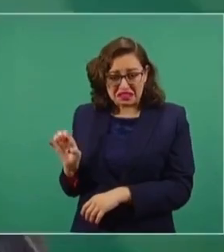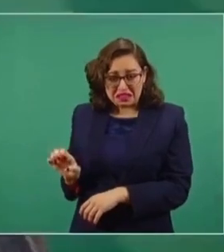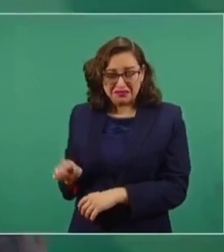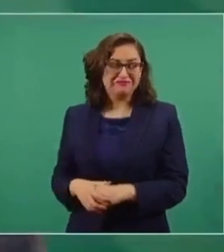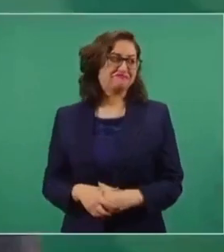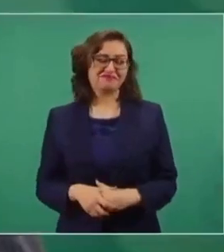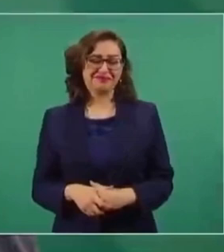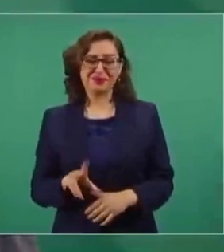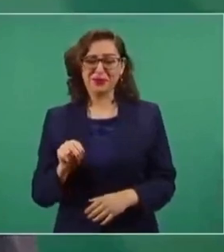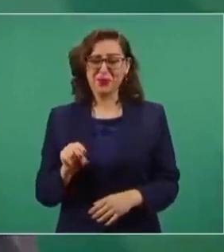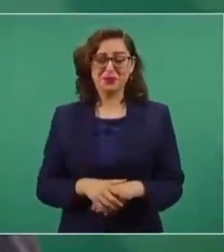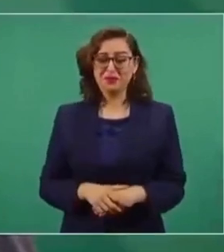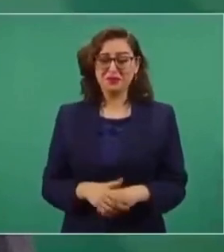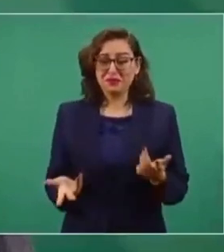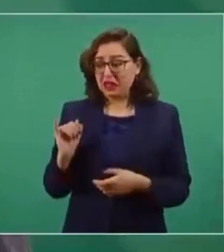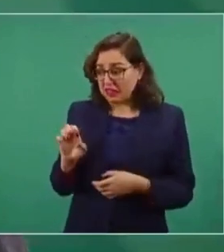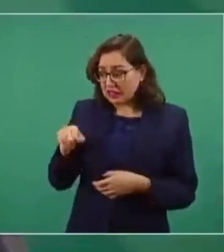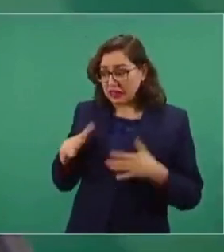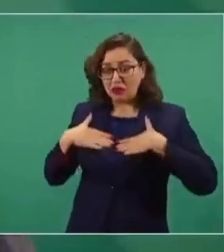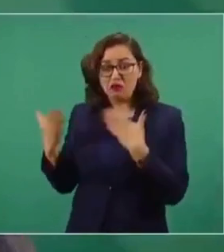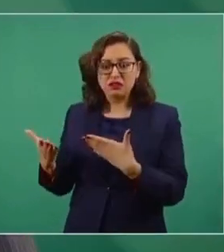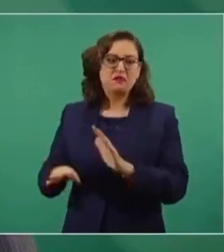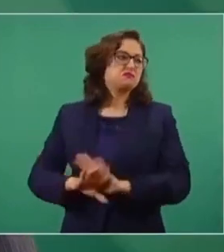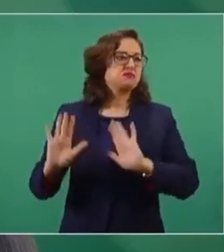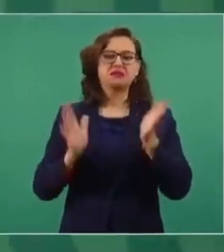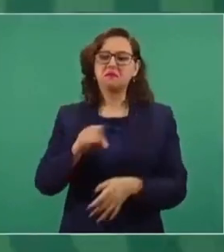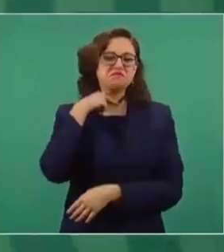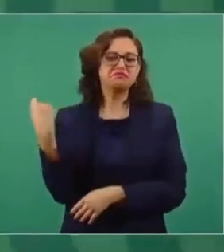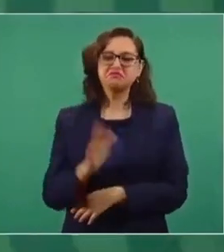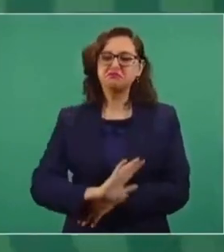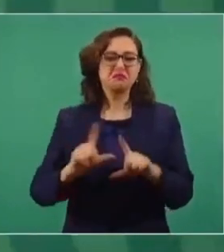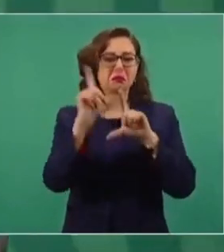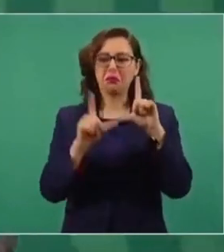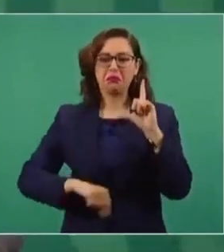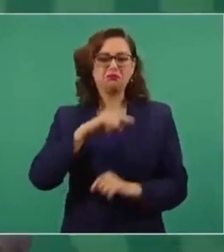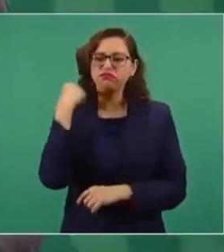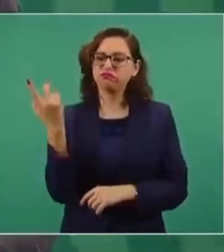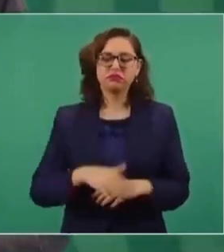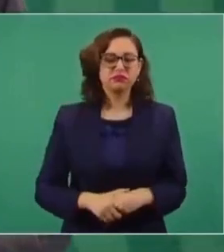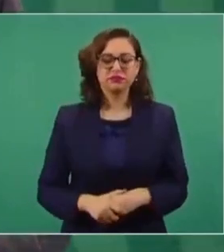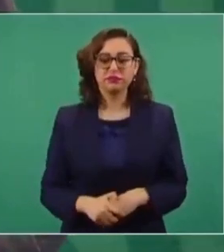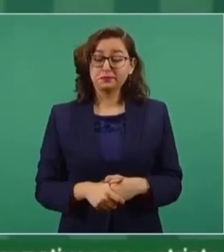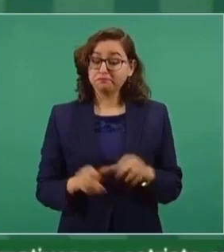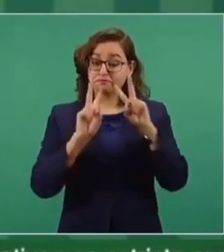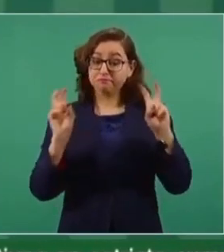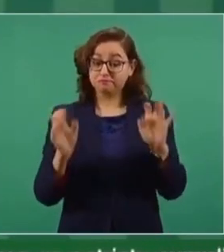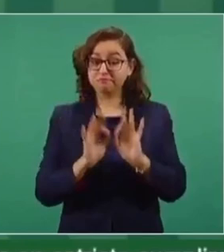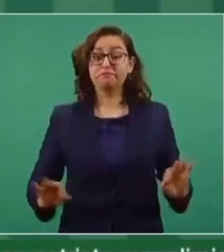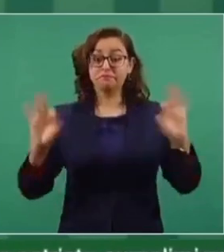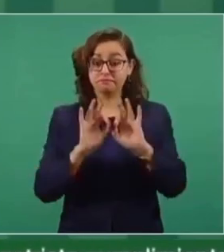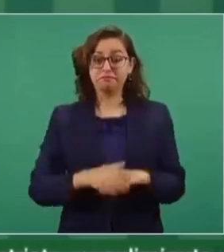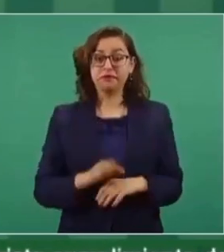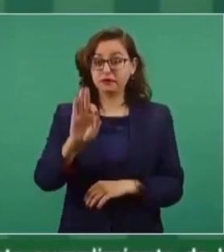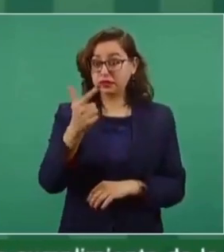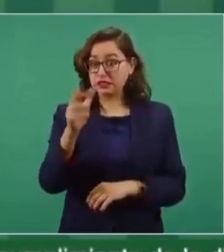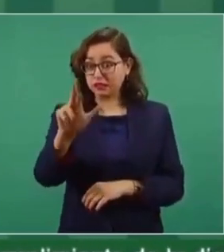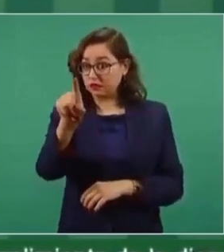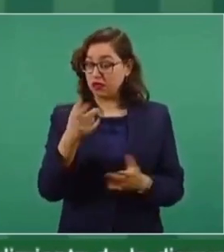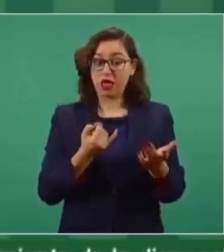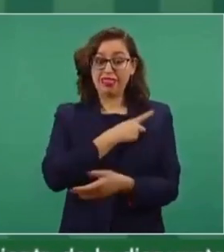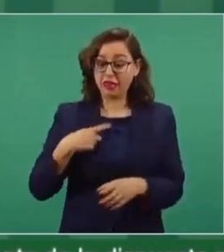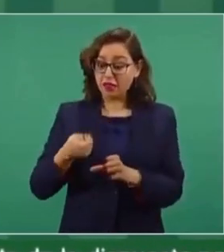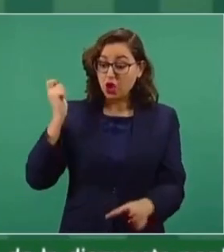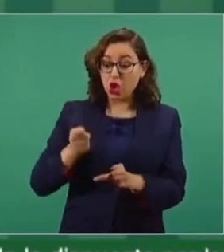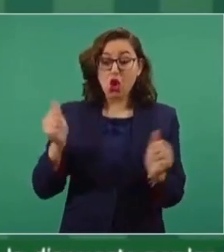Si dependiéramos de ellos, pues ya estaríamos vencidos. Afortunadamente ese pueblo es el ciudadano el va a decidir. La Fiscalía tiene que resolver de acuerdo a la ley